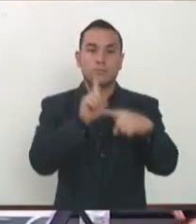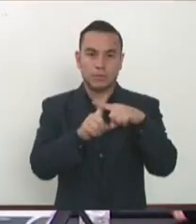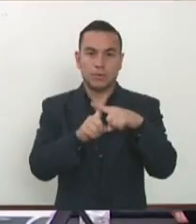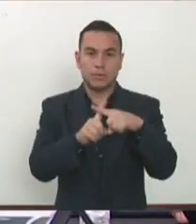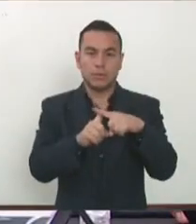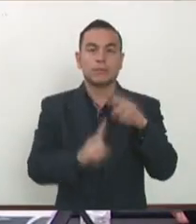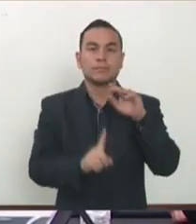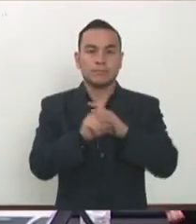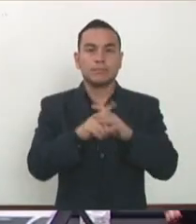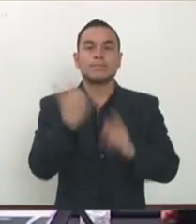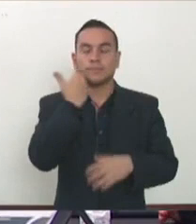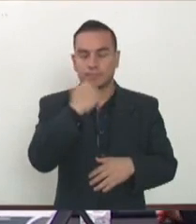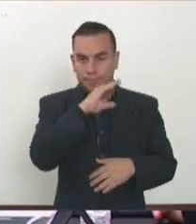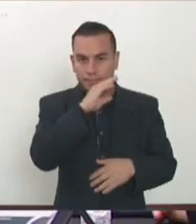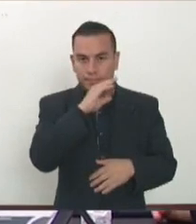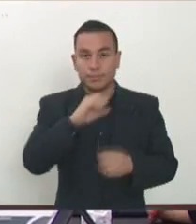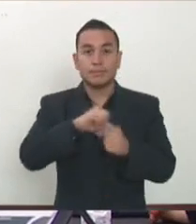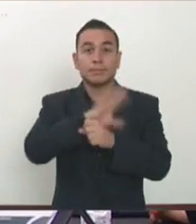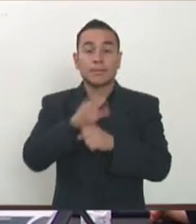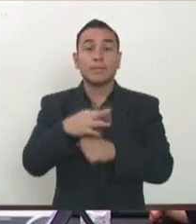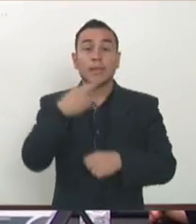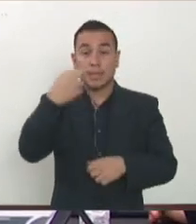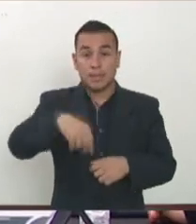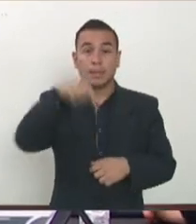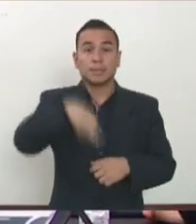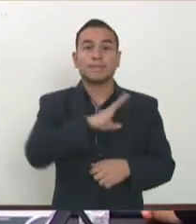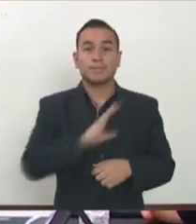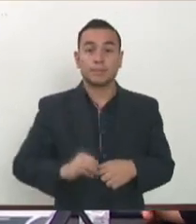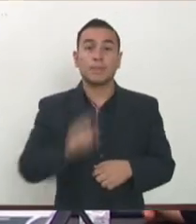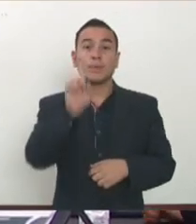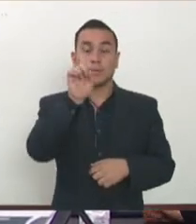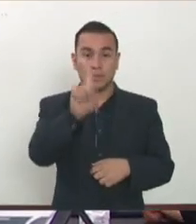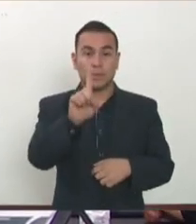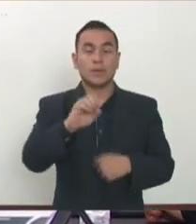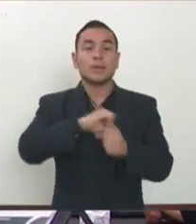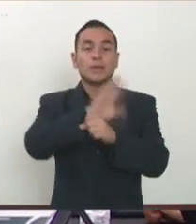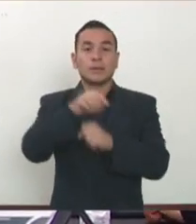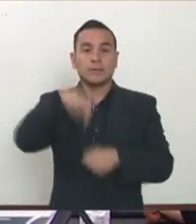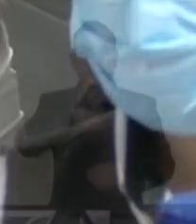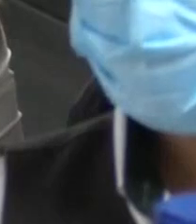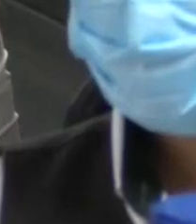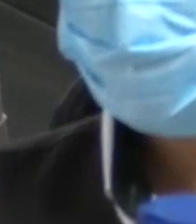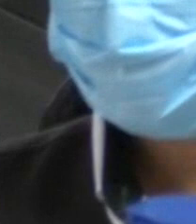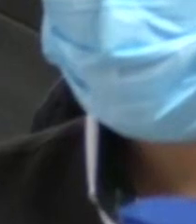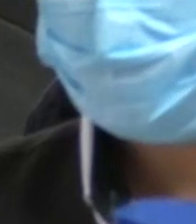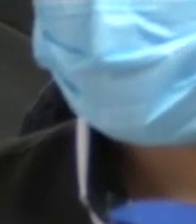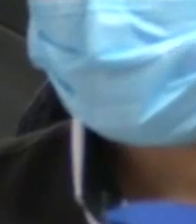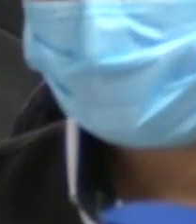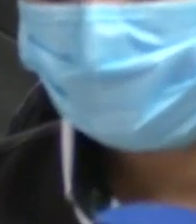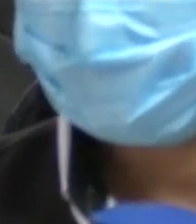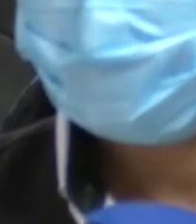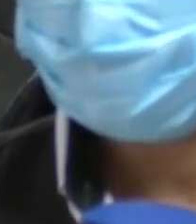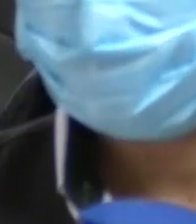El mandatario enfatizó que parte de la contención del COVID-19 depende de la población. El Salvador y